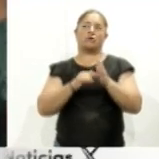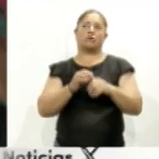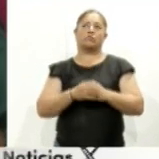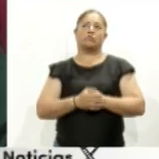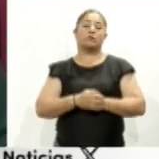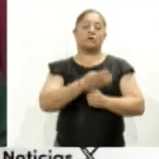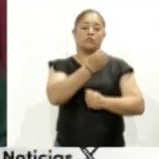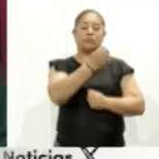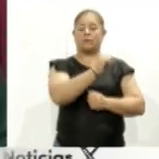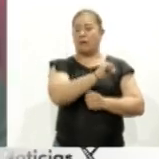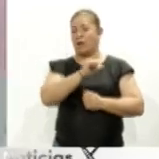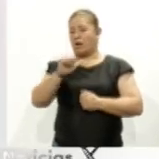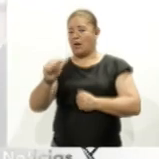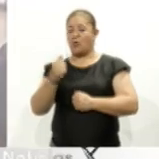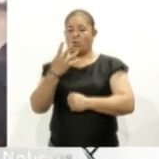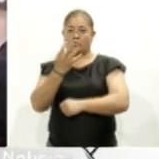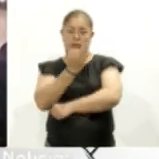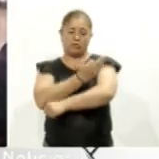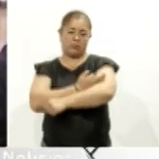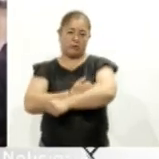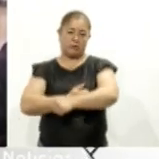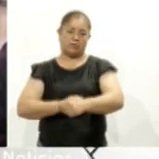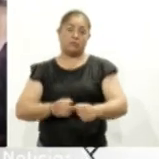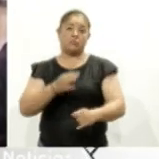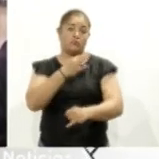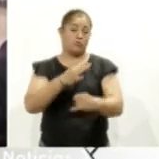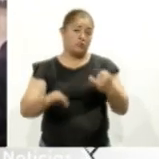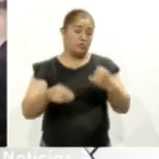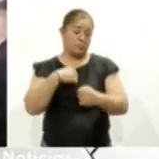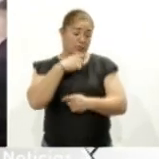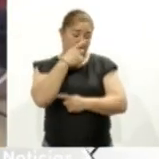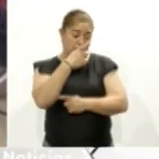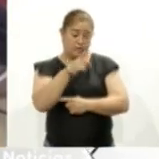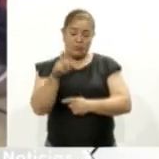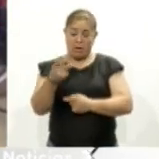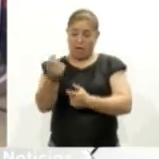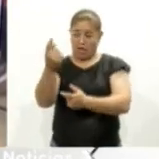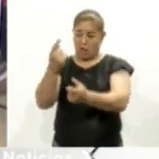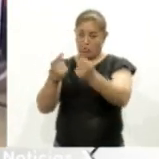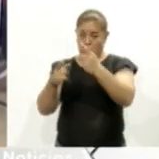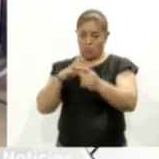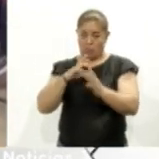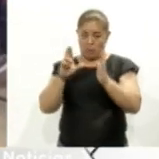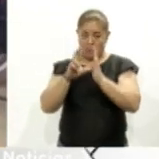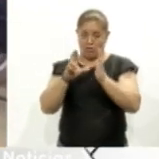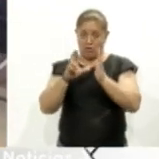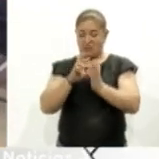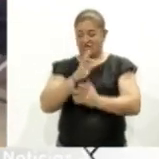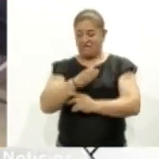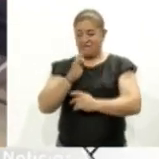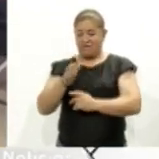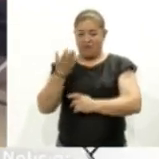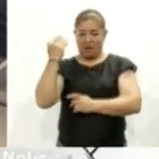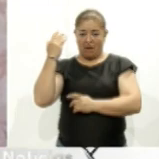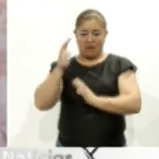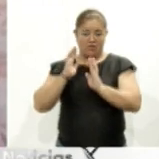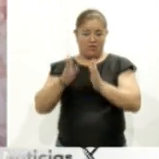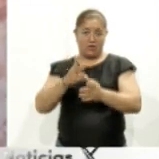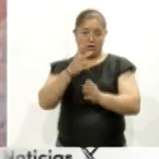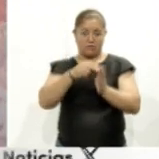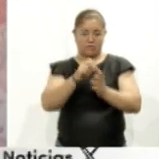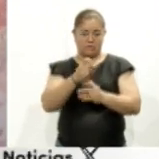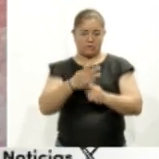horario de 9 de la mañana a 4 de la tarde. Finalmente, remarcó que si algún ciudadano tiene su credencial con una fecha de vencimiento en 2023,